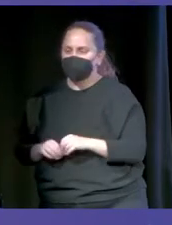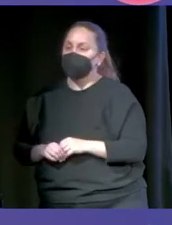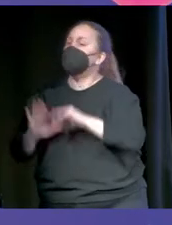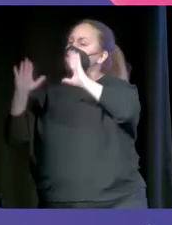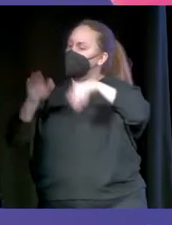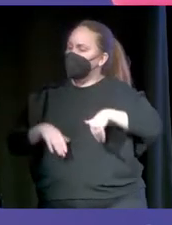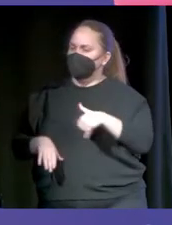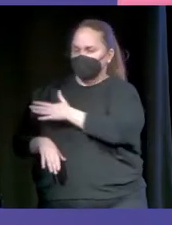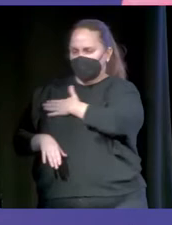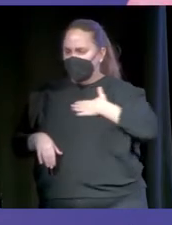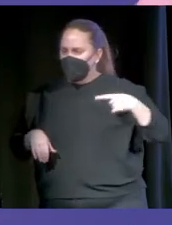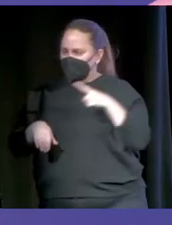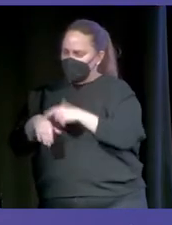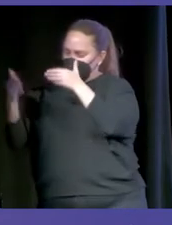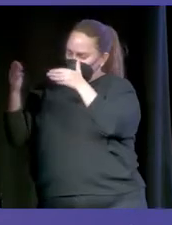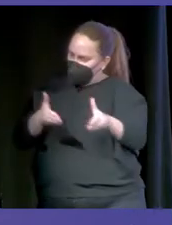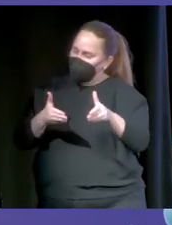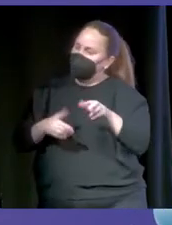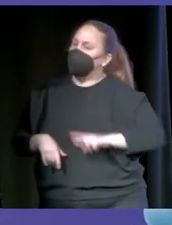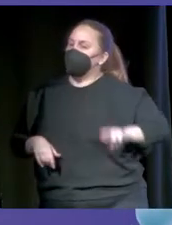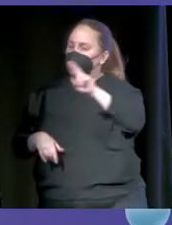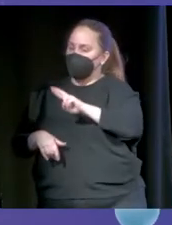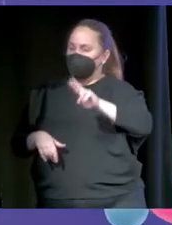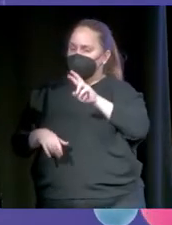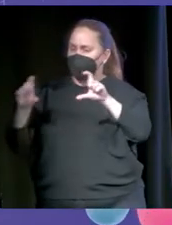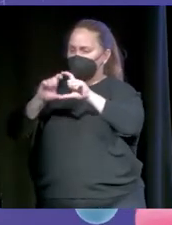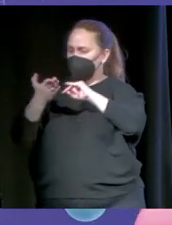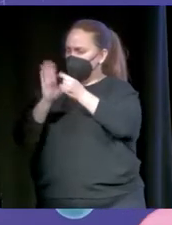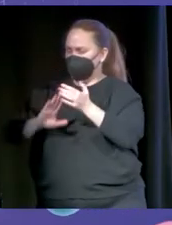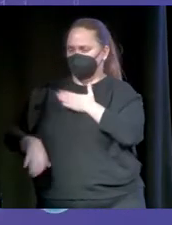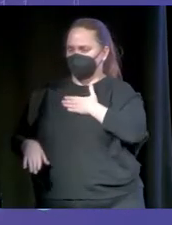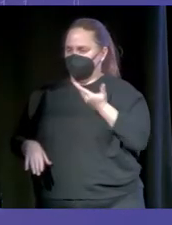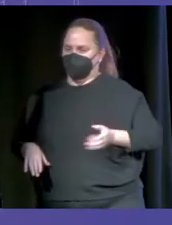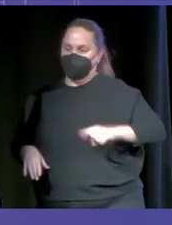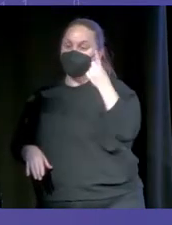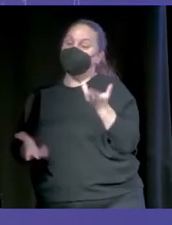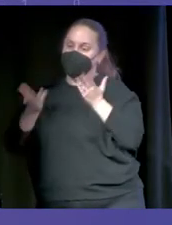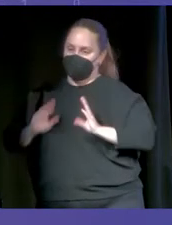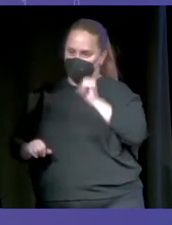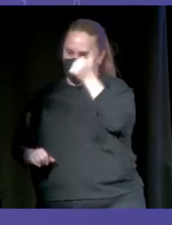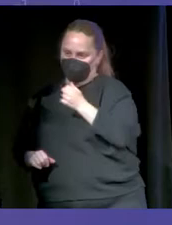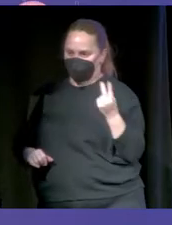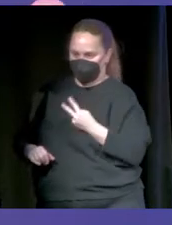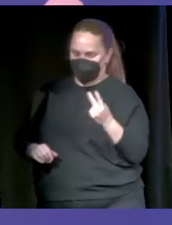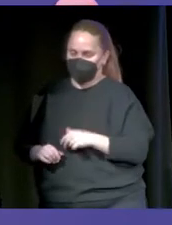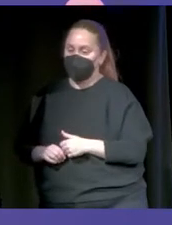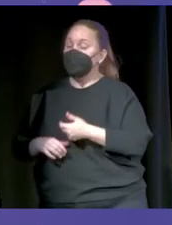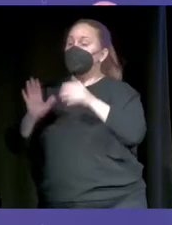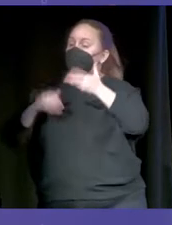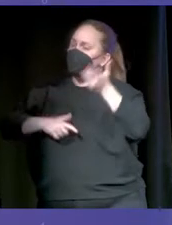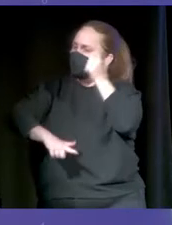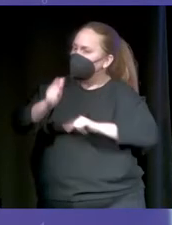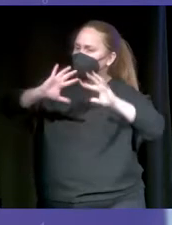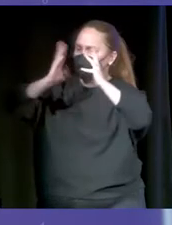recuperar un poco el tiempo que habíamos invertido en esto, en el proyecto más importante que teníamos, que eran nuestros hijos. Así que nos fuimos a dar la vuelta al mundo.